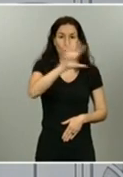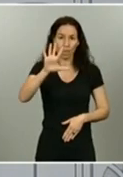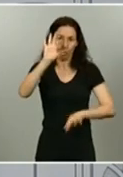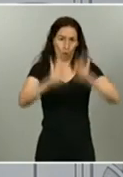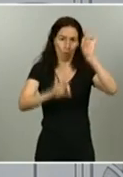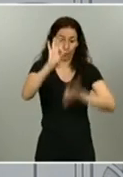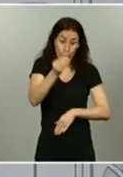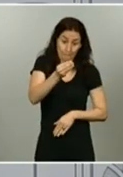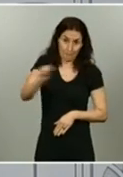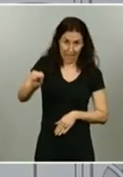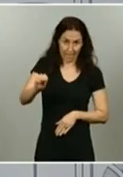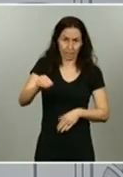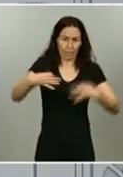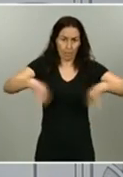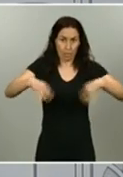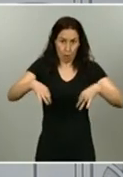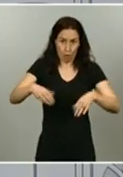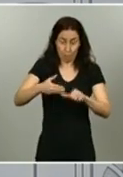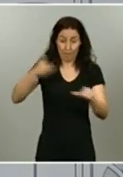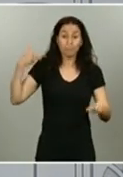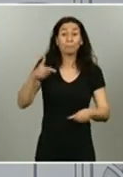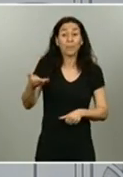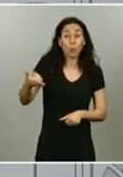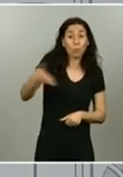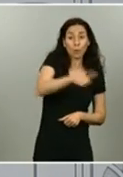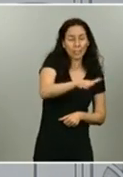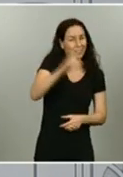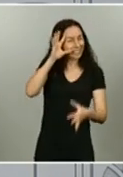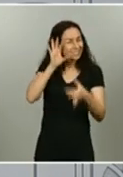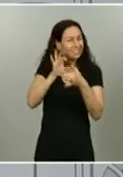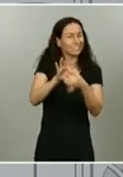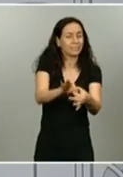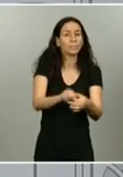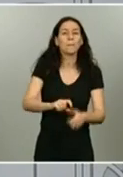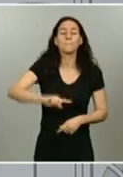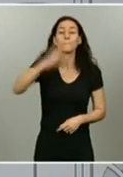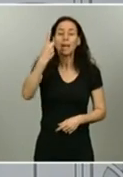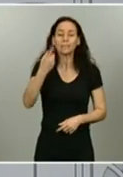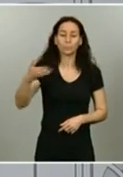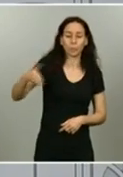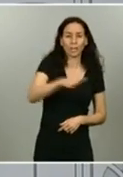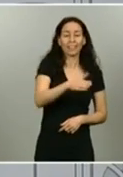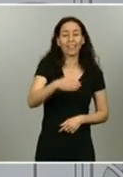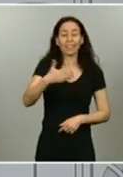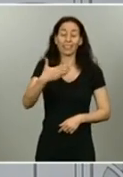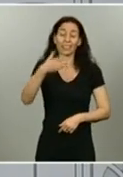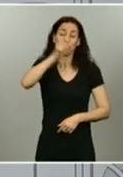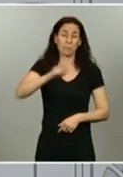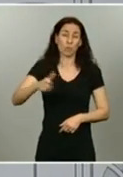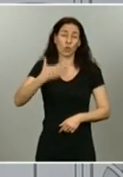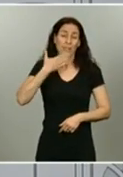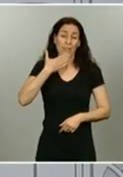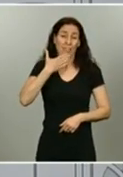de lo habitual. Esta mortalidad se ha centrado sobre todo en personas mayores de 74 años, 75 y más